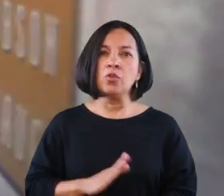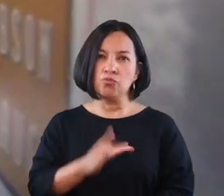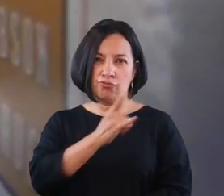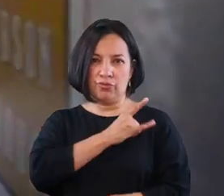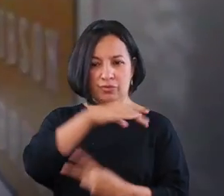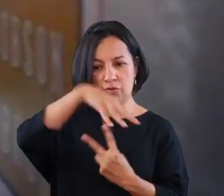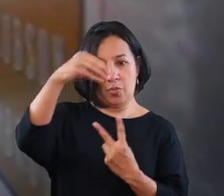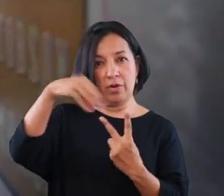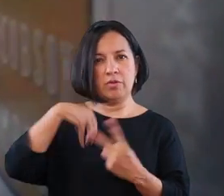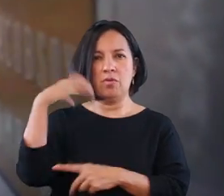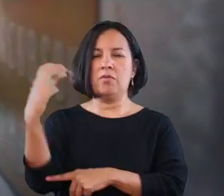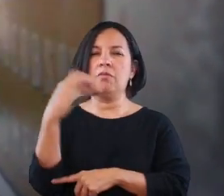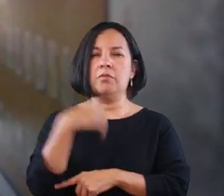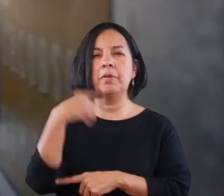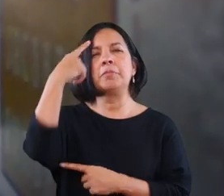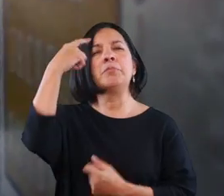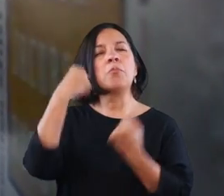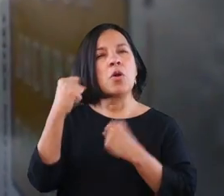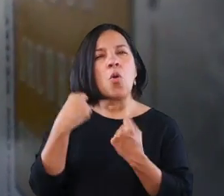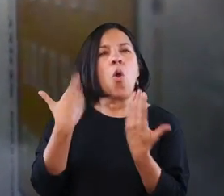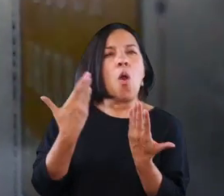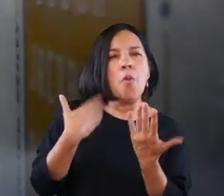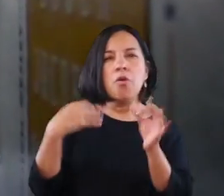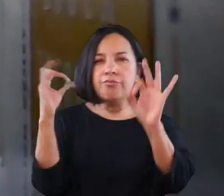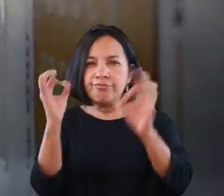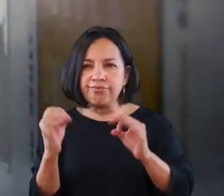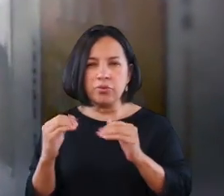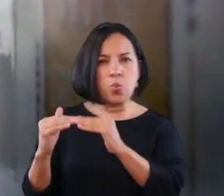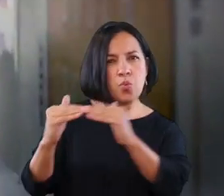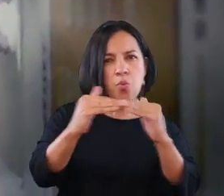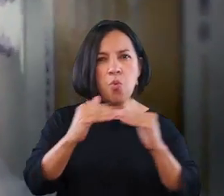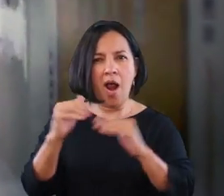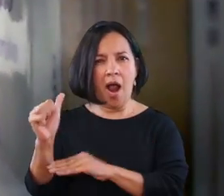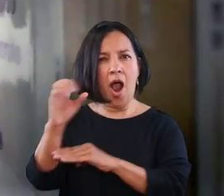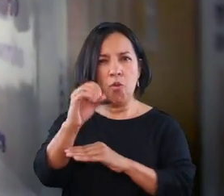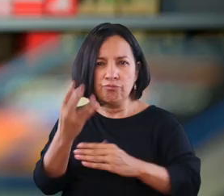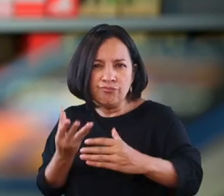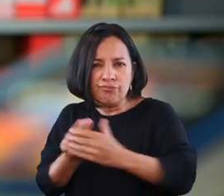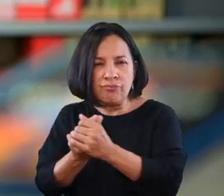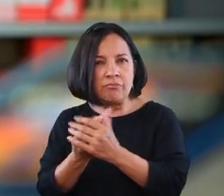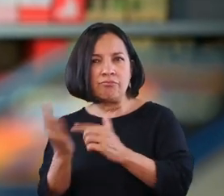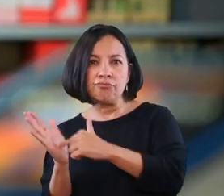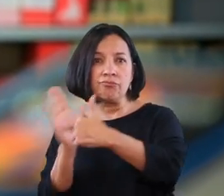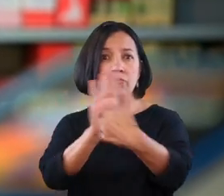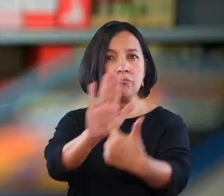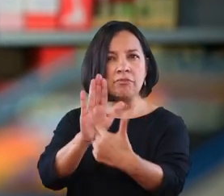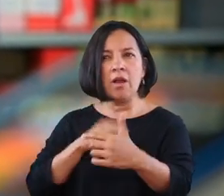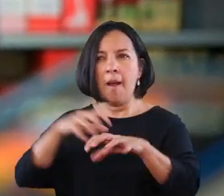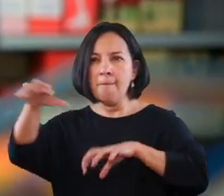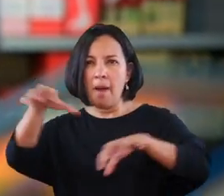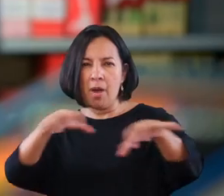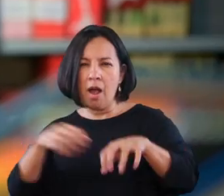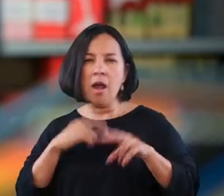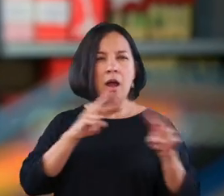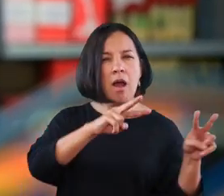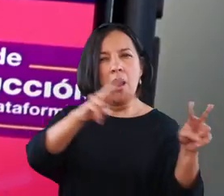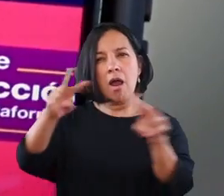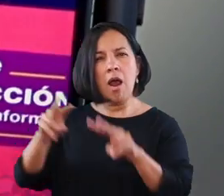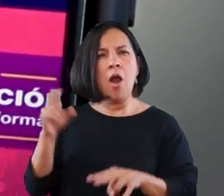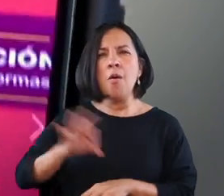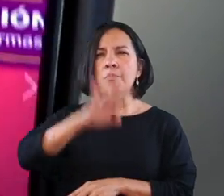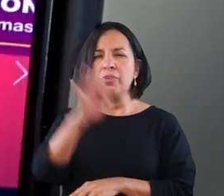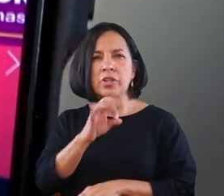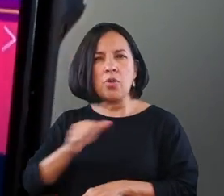La Universidad Cooperativa de Colombia se preocupa por promover prácticas de equidad e inclusión laboral, donde, al visitar los campus, fácilmente podremos